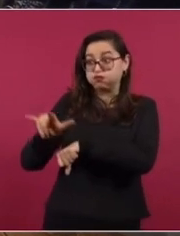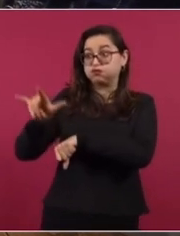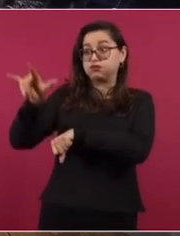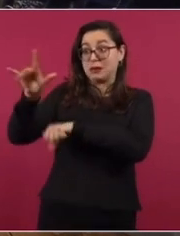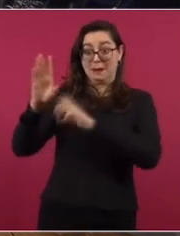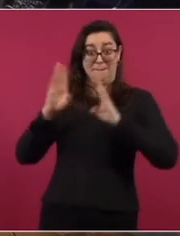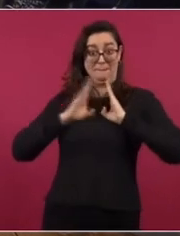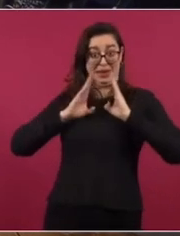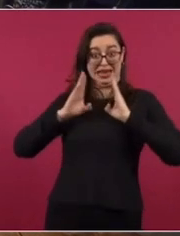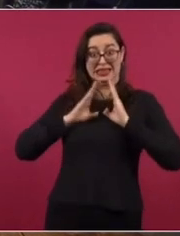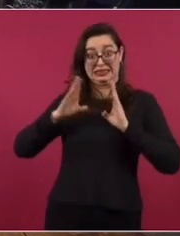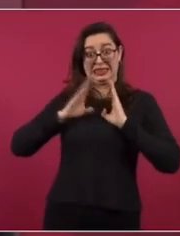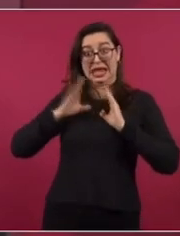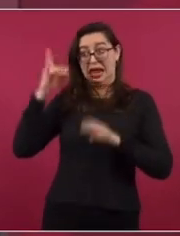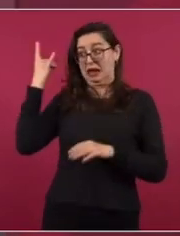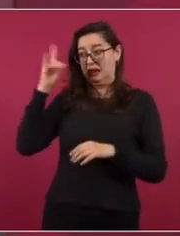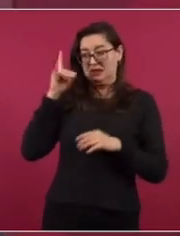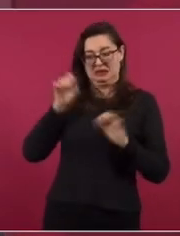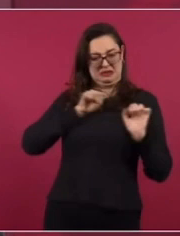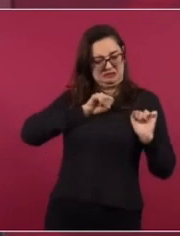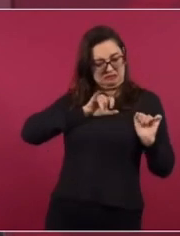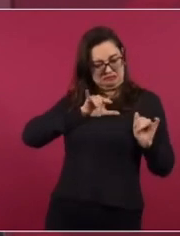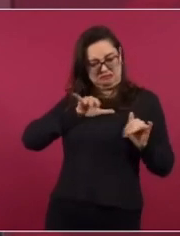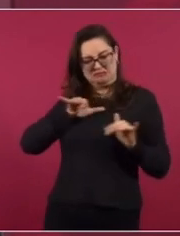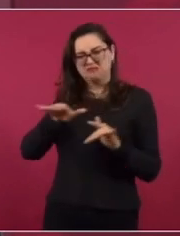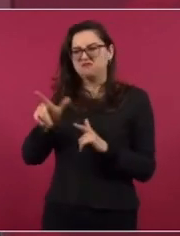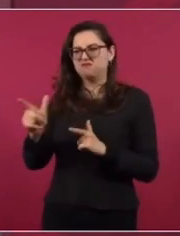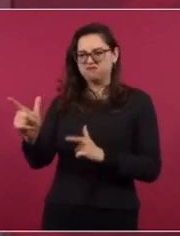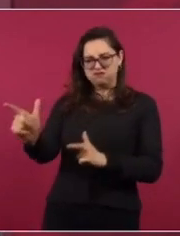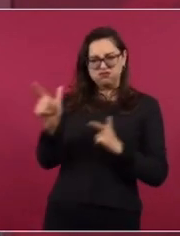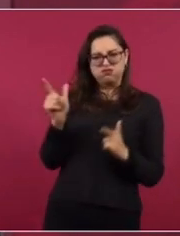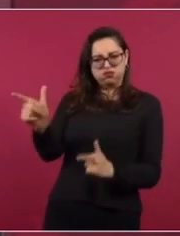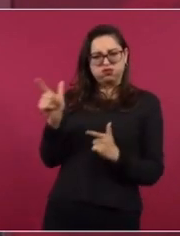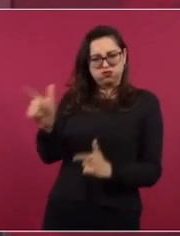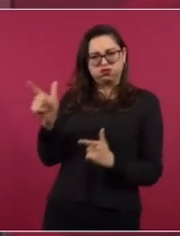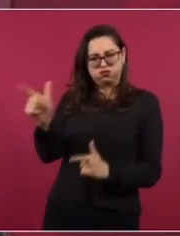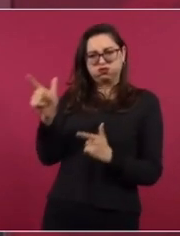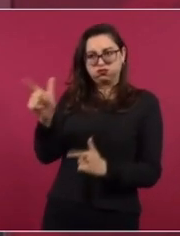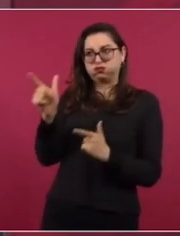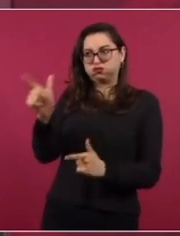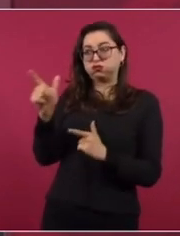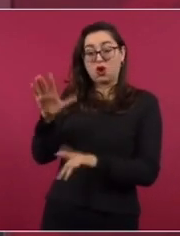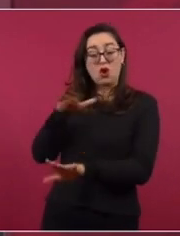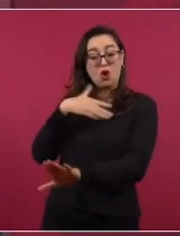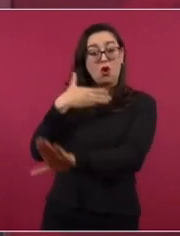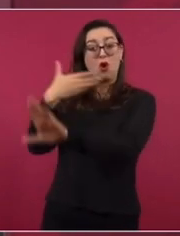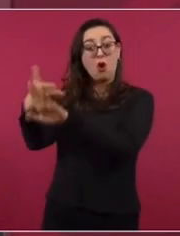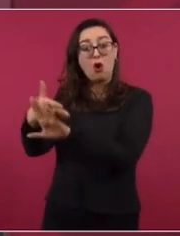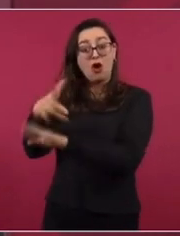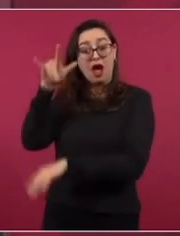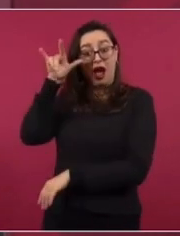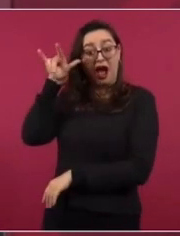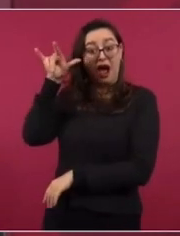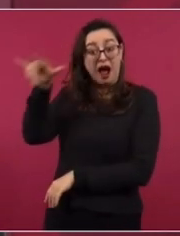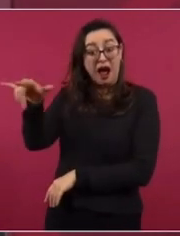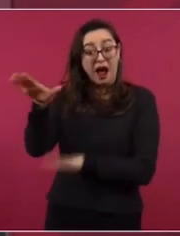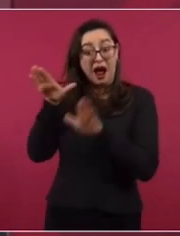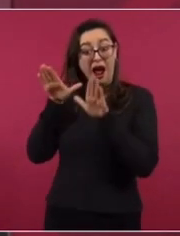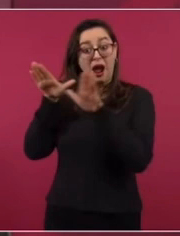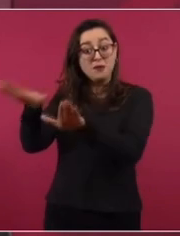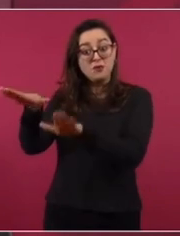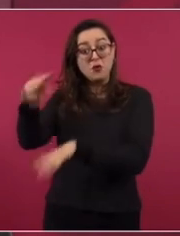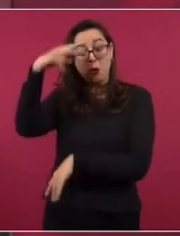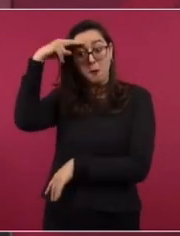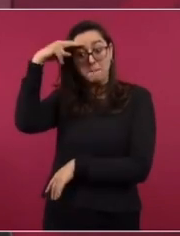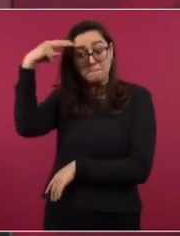vuelo. Piloto de primera, porque lo golpearon